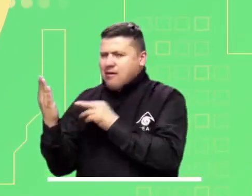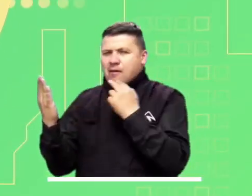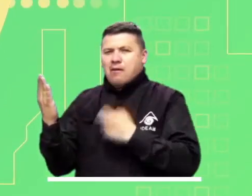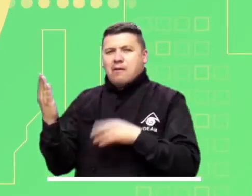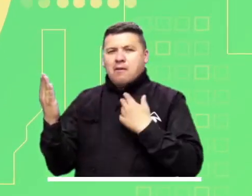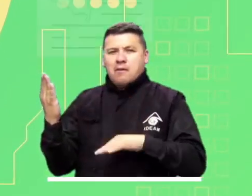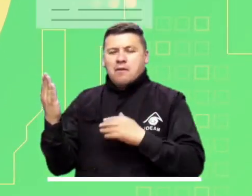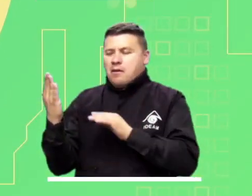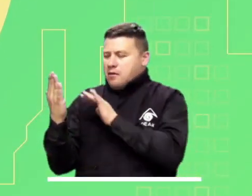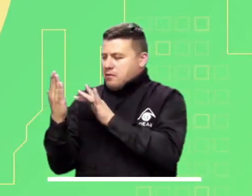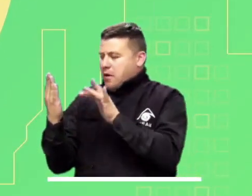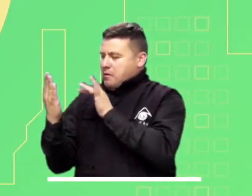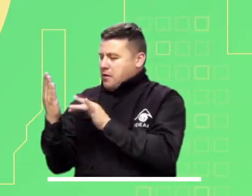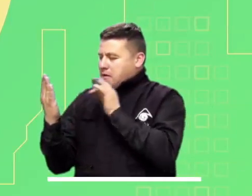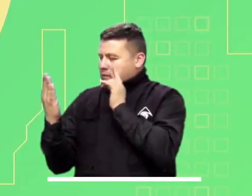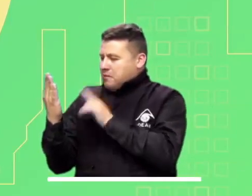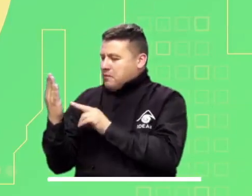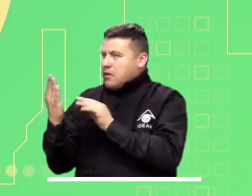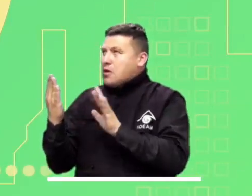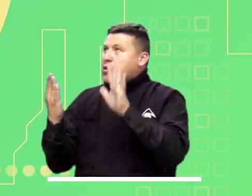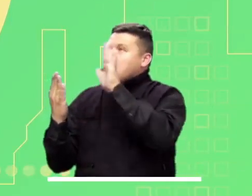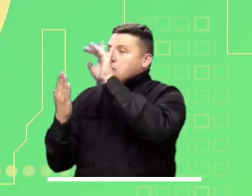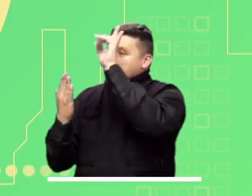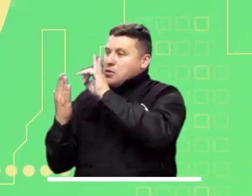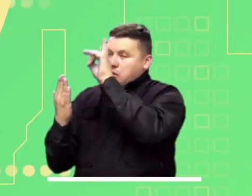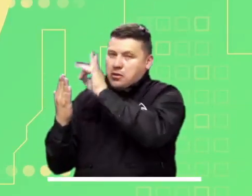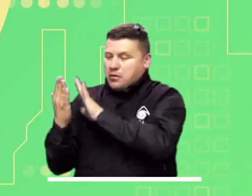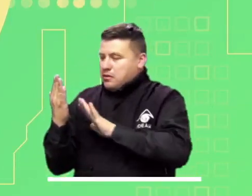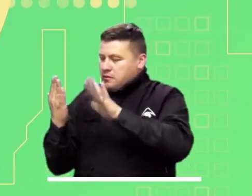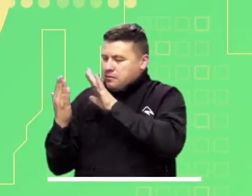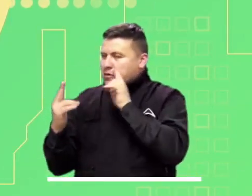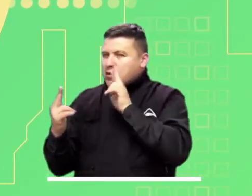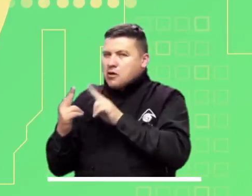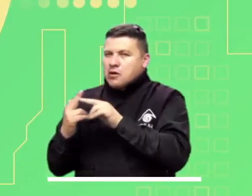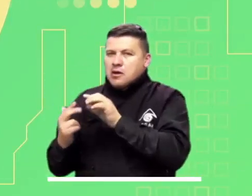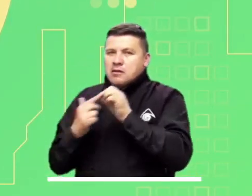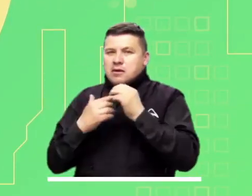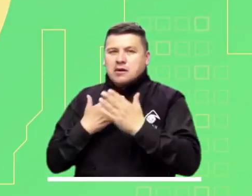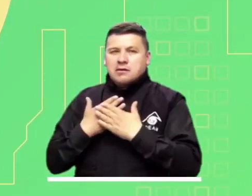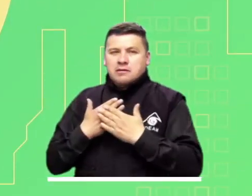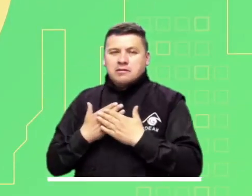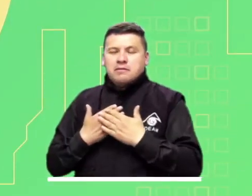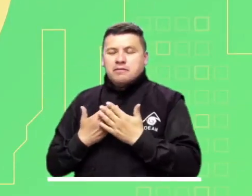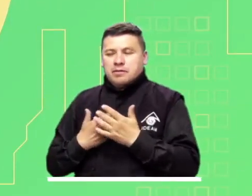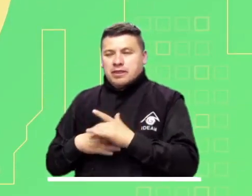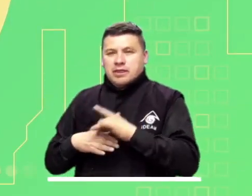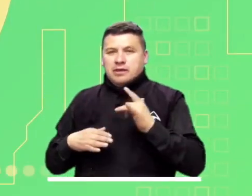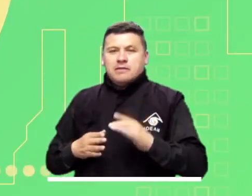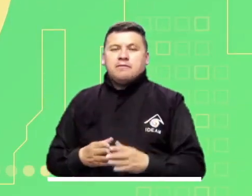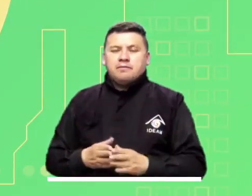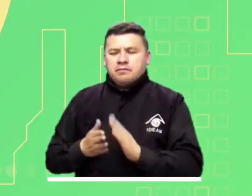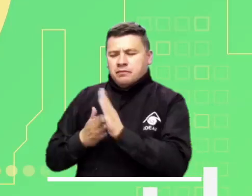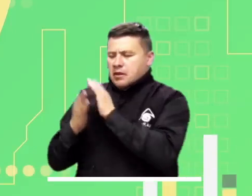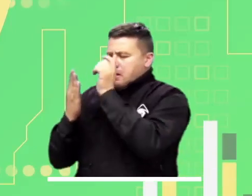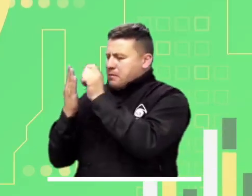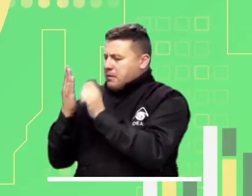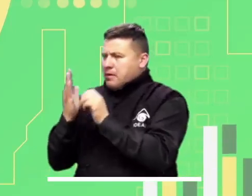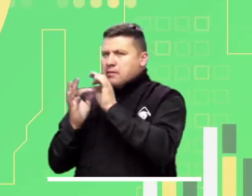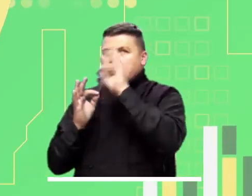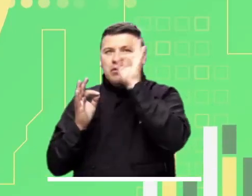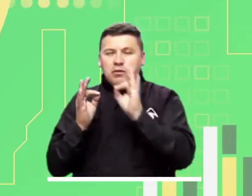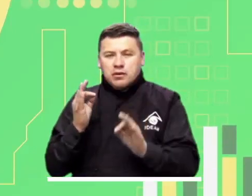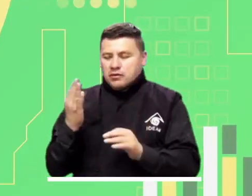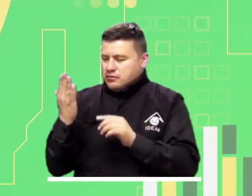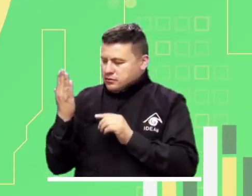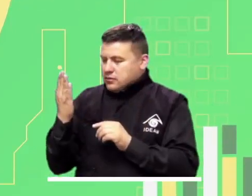Consulte los pronósticos del estado del tiempo, las imágenes satelitales y conozca las principales alertas tempranas. Información